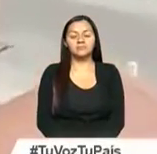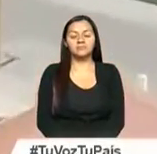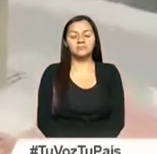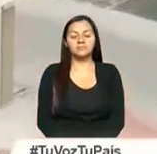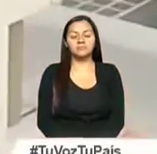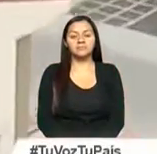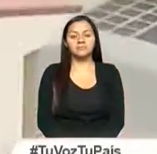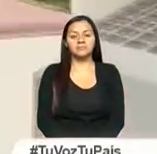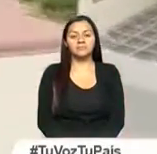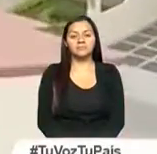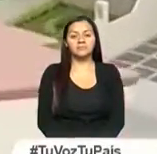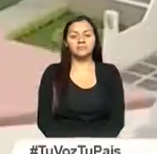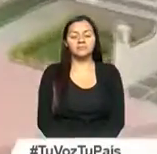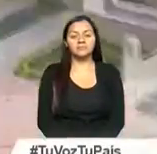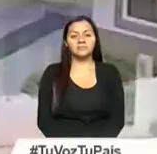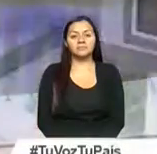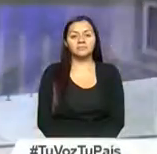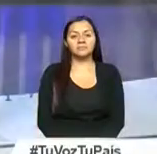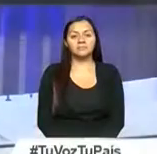Noticiero Ciudadano.